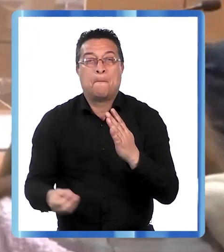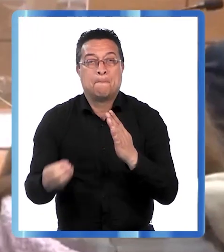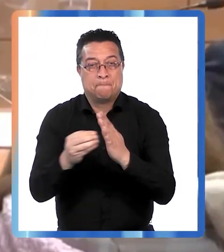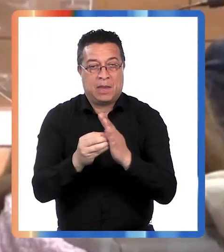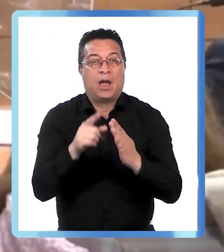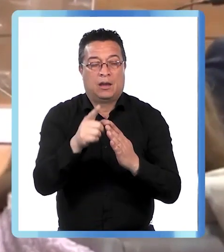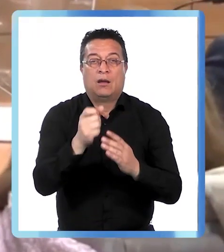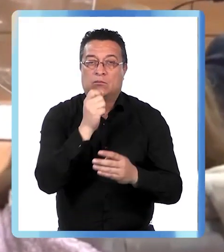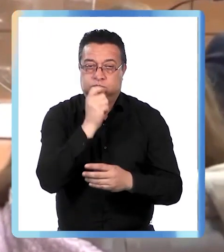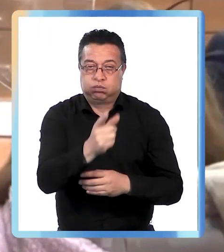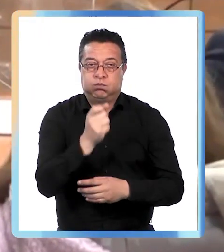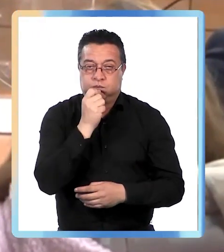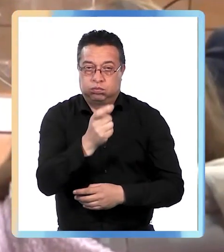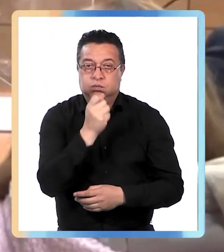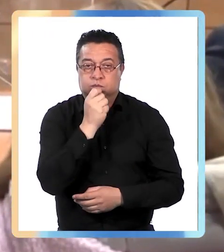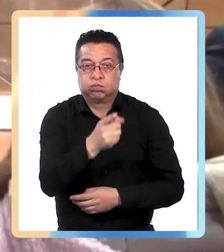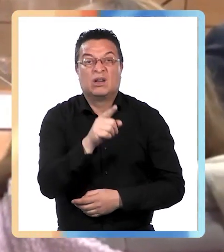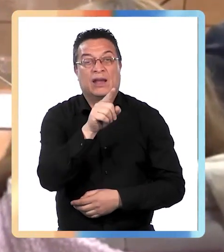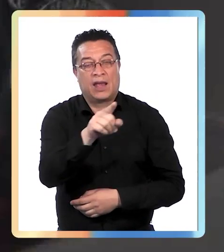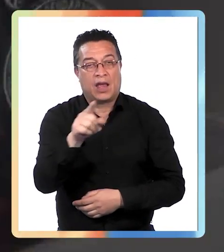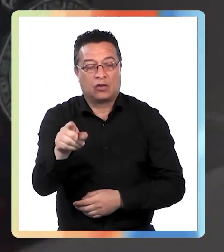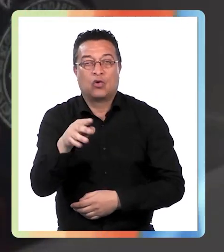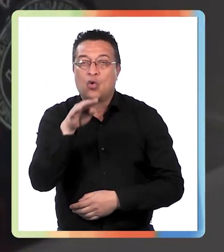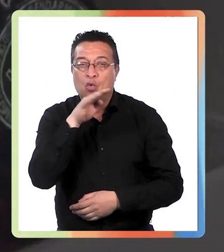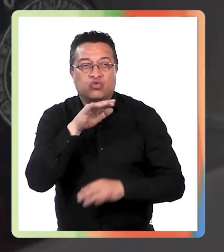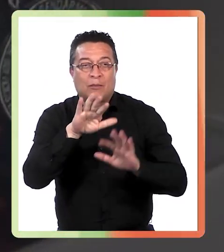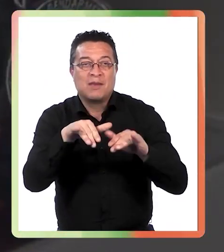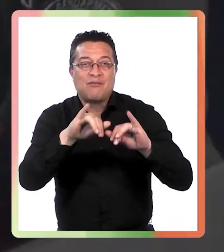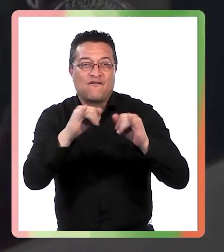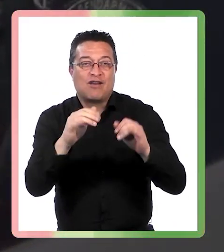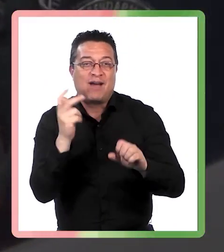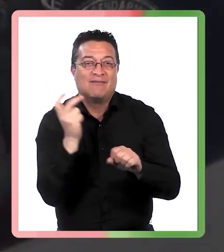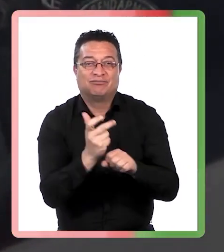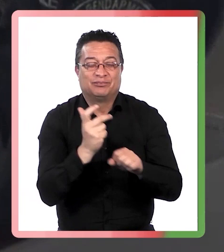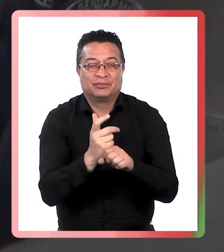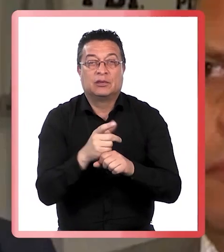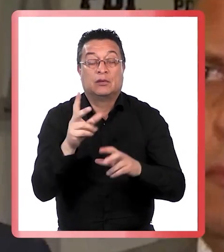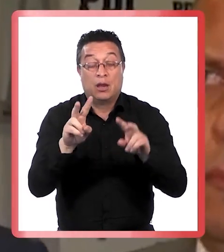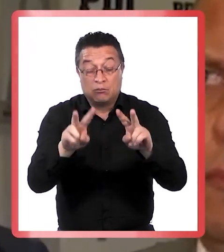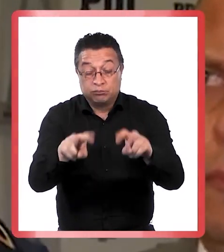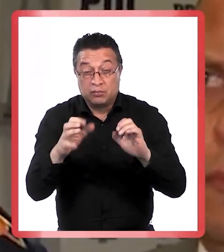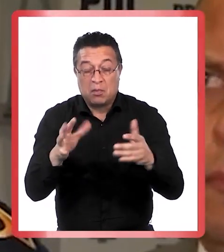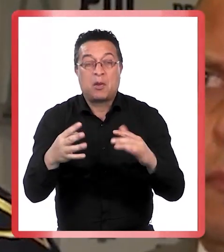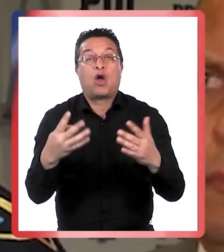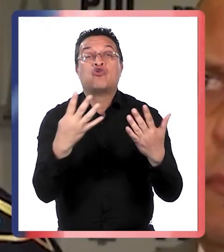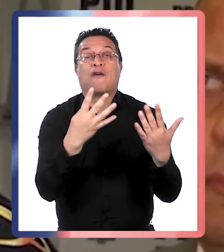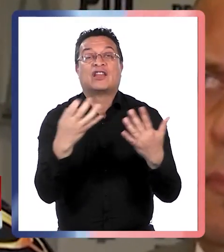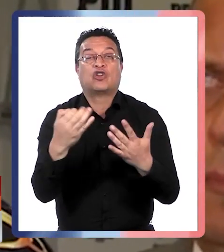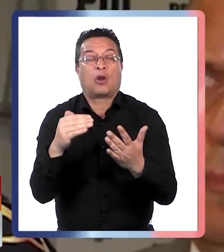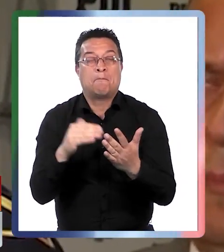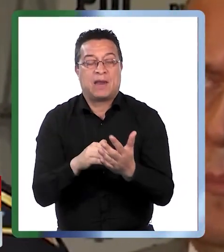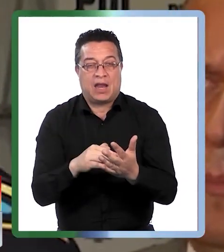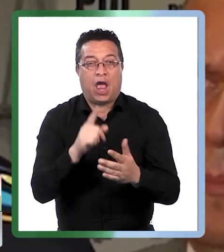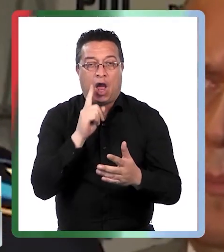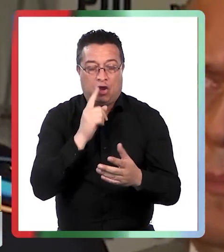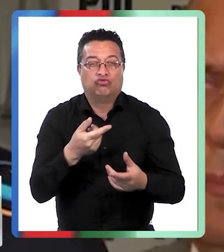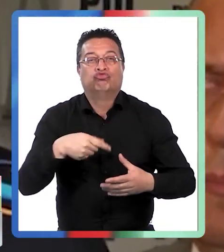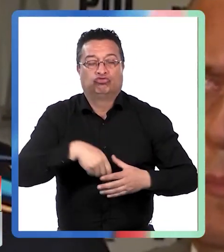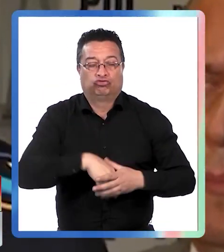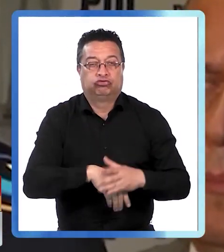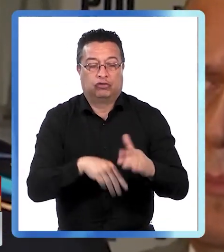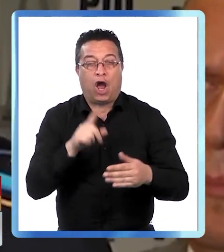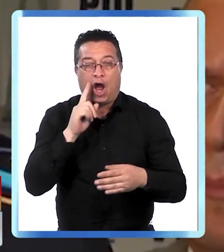casos más que están denunciando en donde ellos usaban el mismo modo lo que se incautó fueron alrededor de 900 mil pesos también